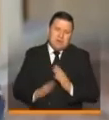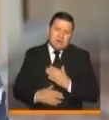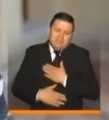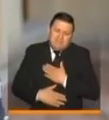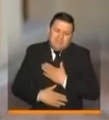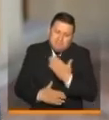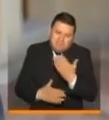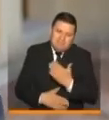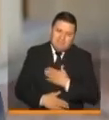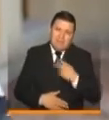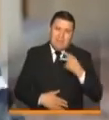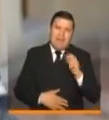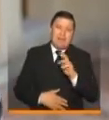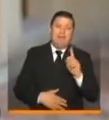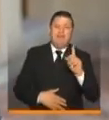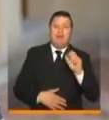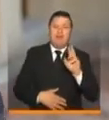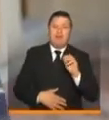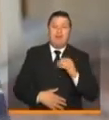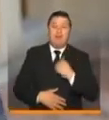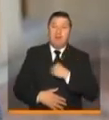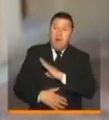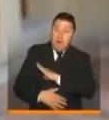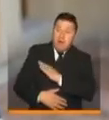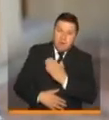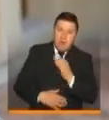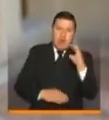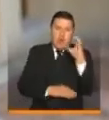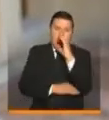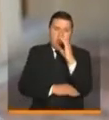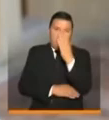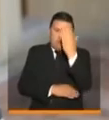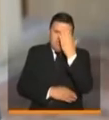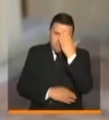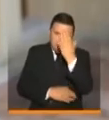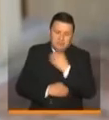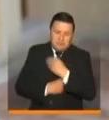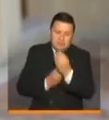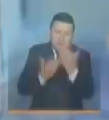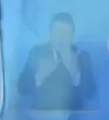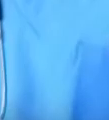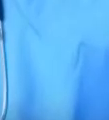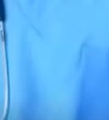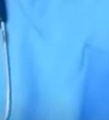mucho cariño, de parte de Kevin Flores, de la alcaldía, Colombia. Tú sabes, los quiero muchísimo.